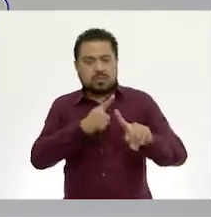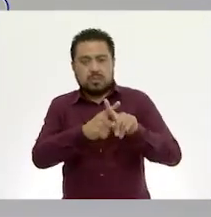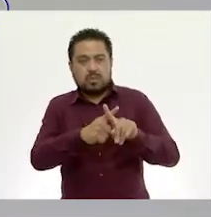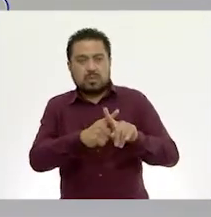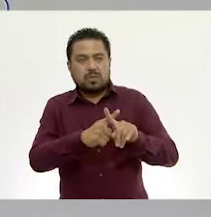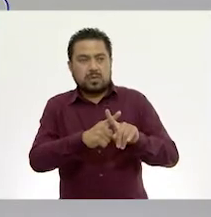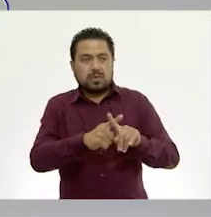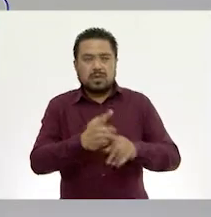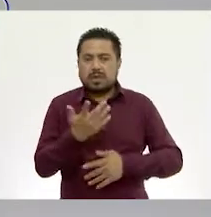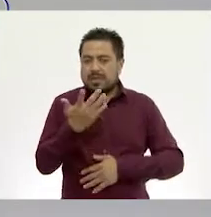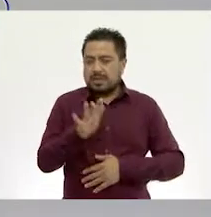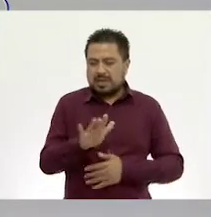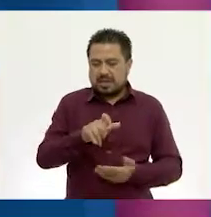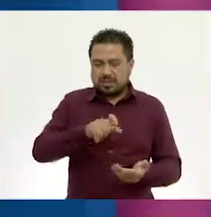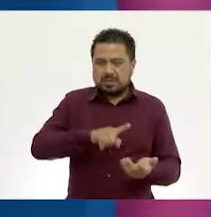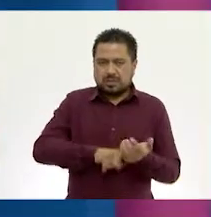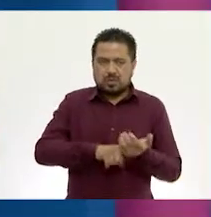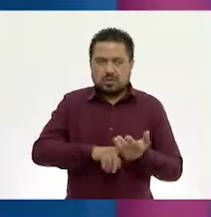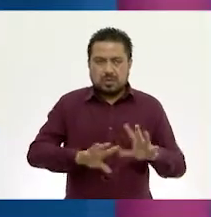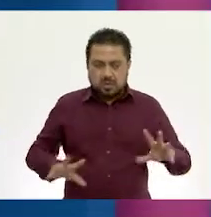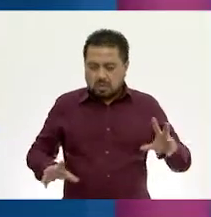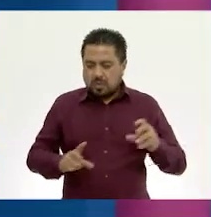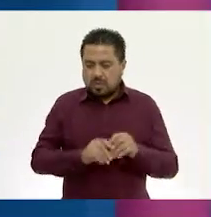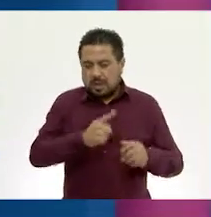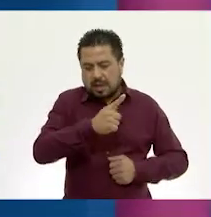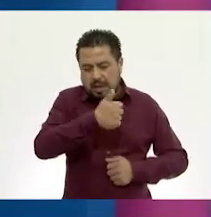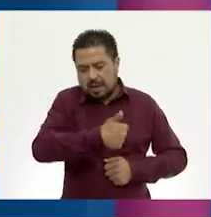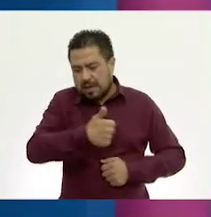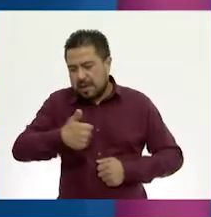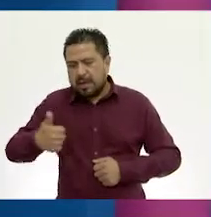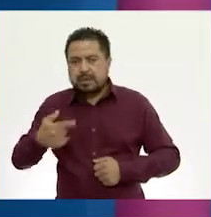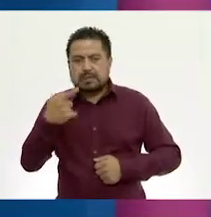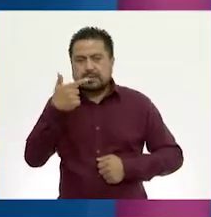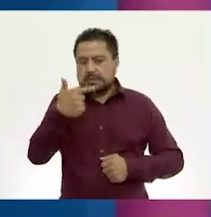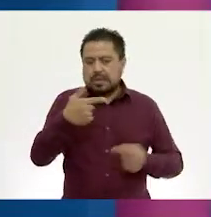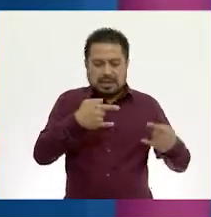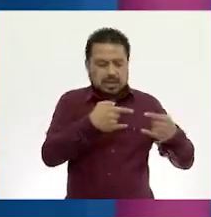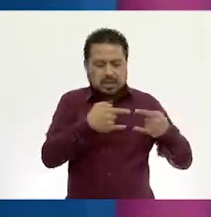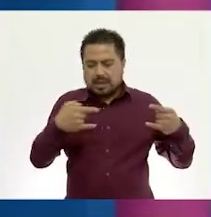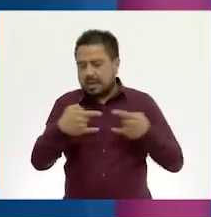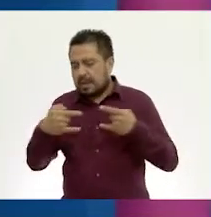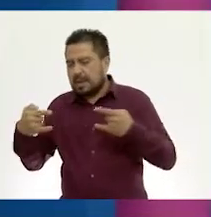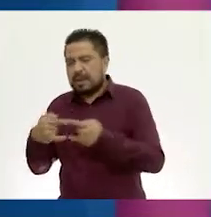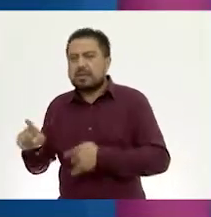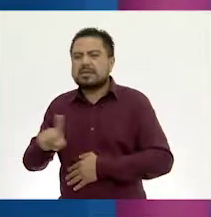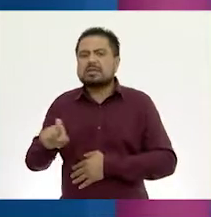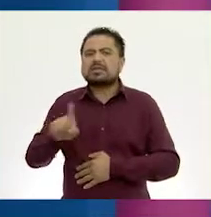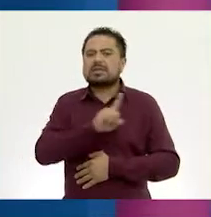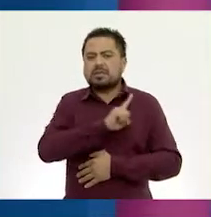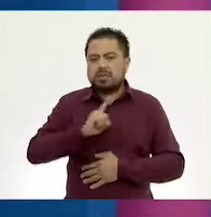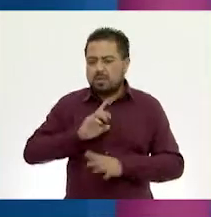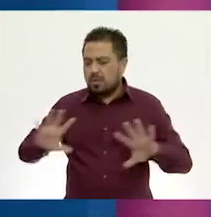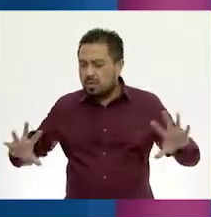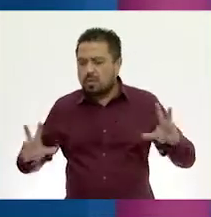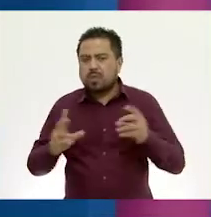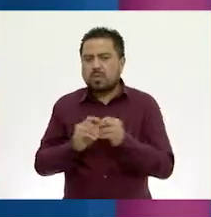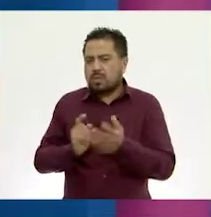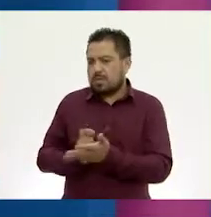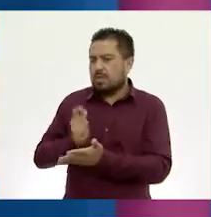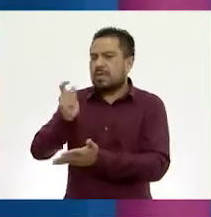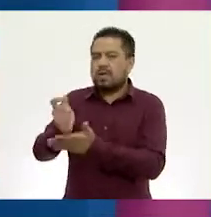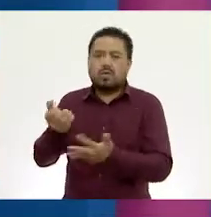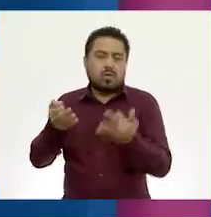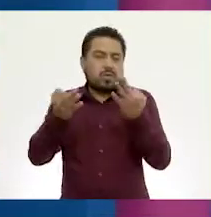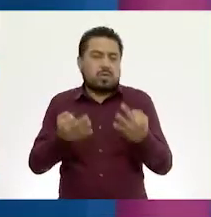esos 10 pesos por cada uno de los 7 billetes de 100 que tendría que juntar para poder pagar el